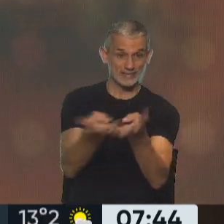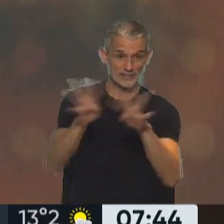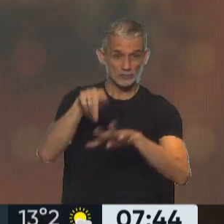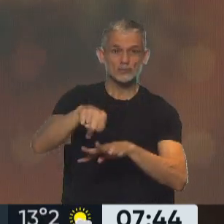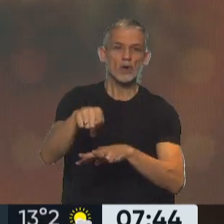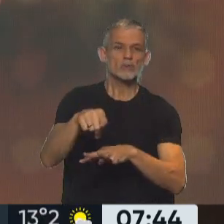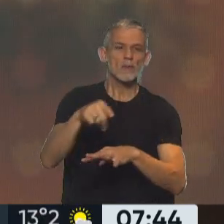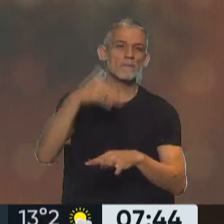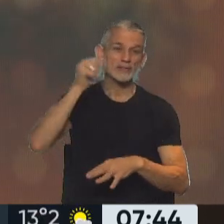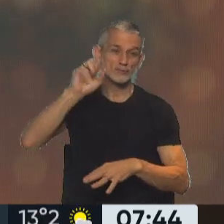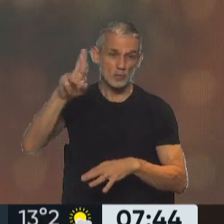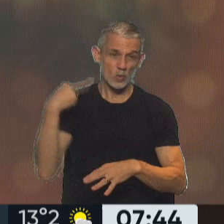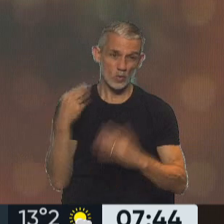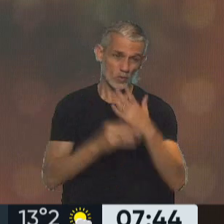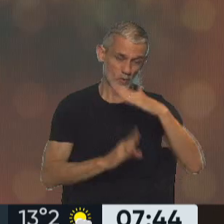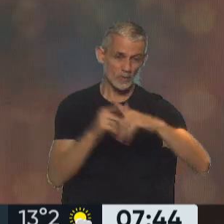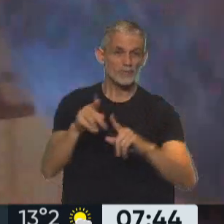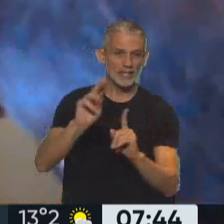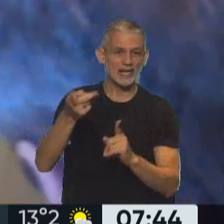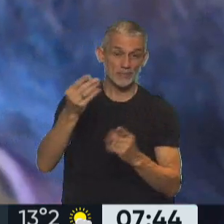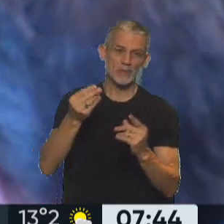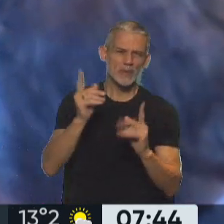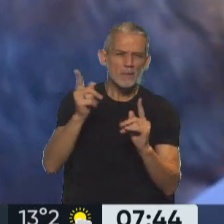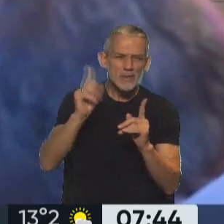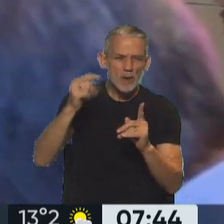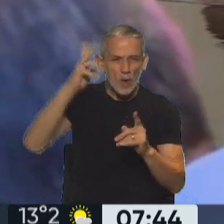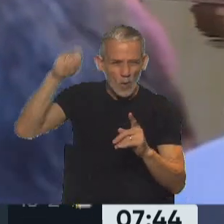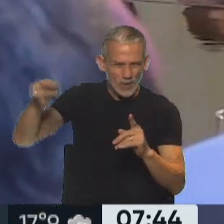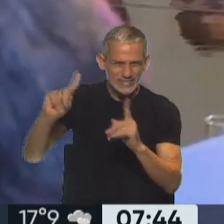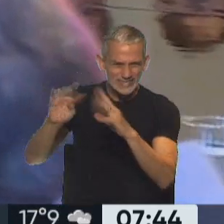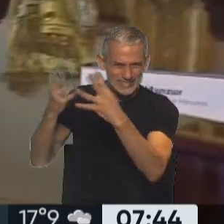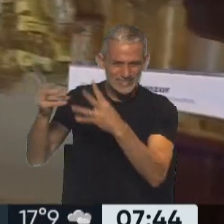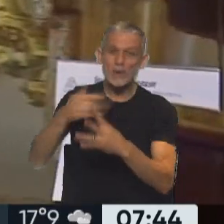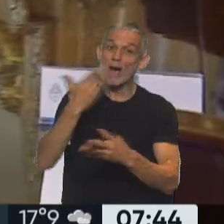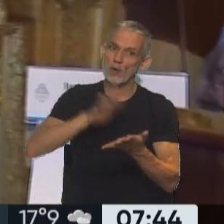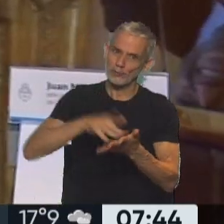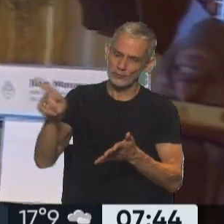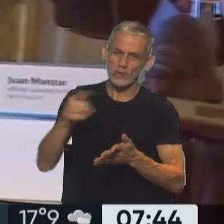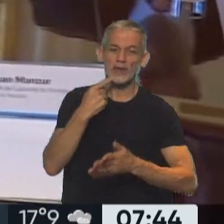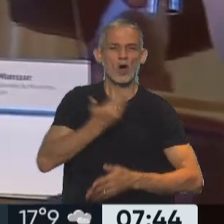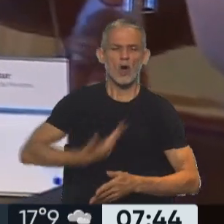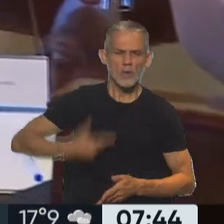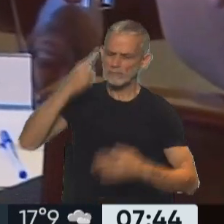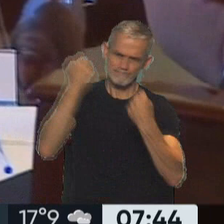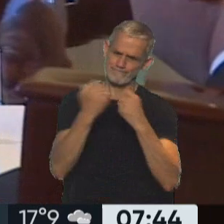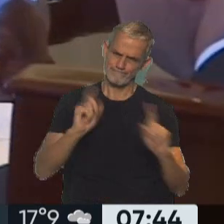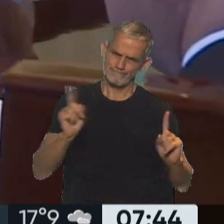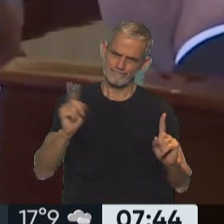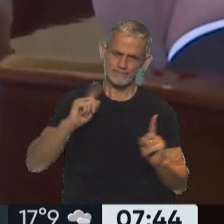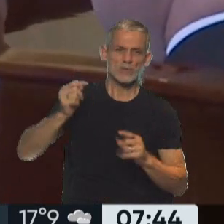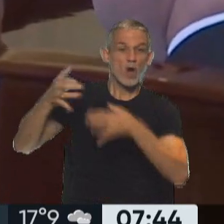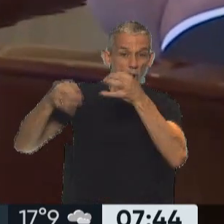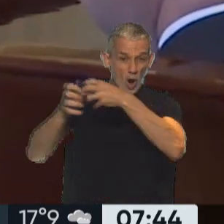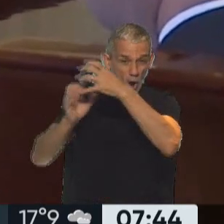participó Juan Manzur. Y a propósito del Consejo de la Magistratura, Juan Manzur, el jefe de gabinete, hizo referencia. Dijo que el gobierno no está de acuerdo con la resolución